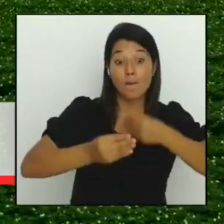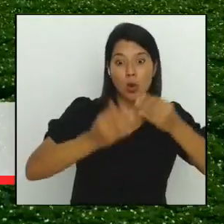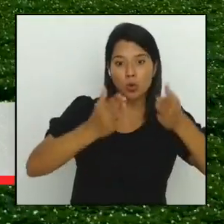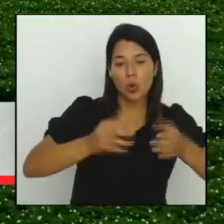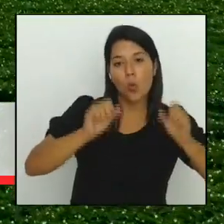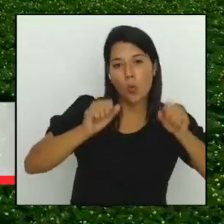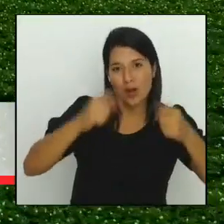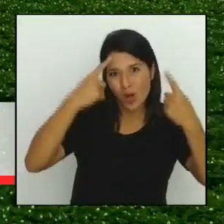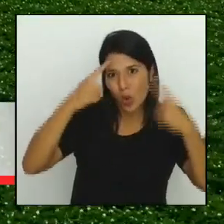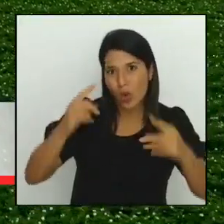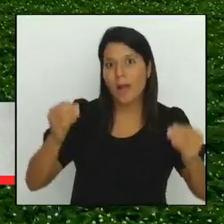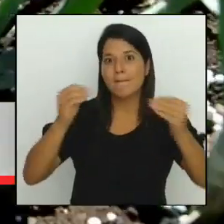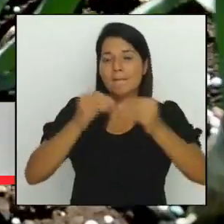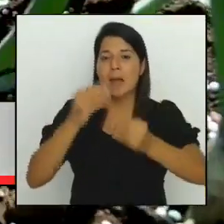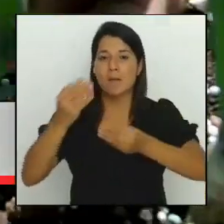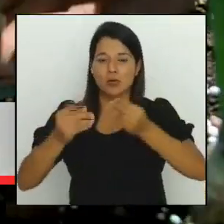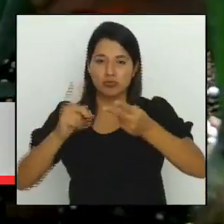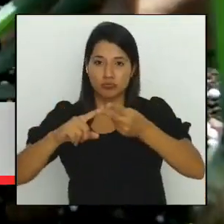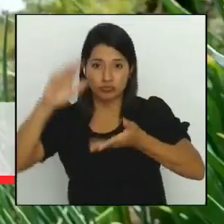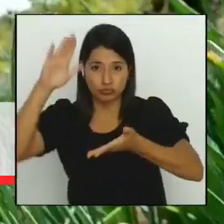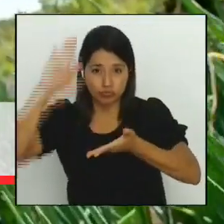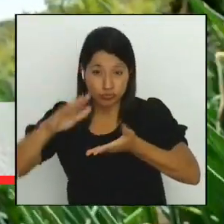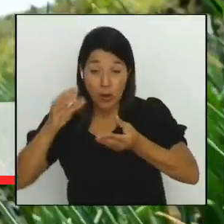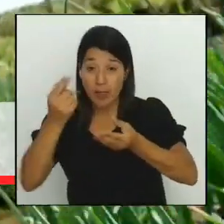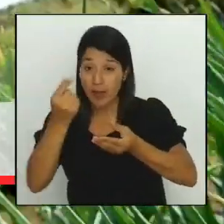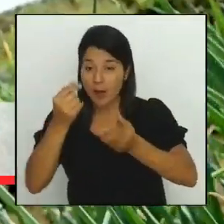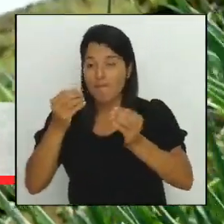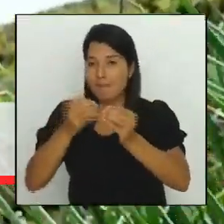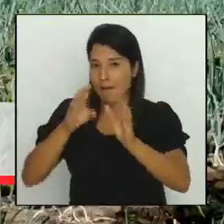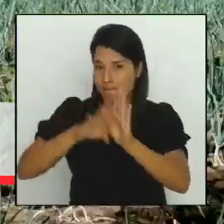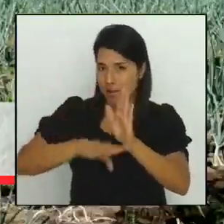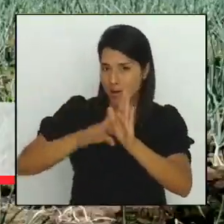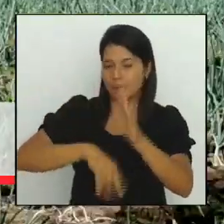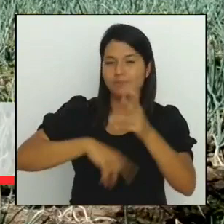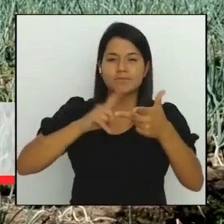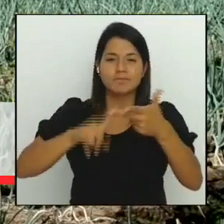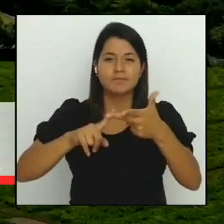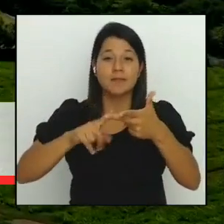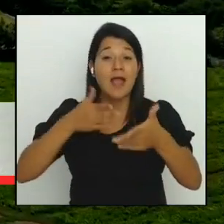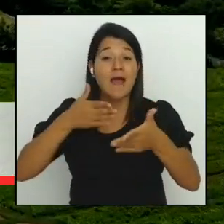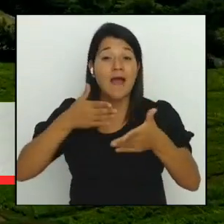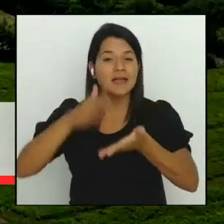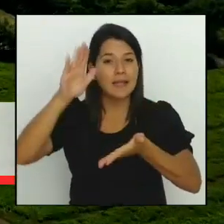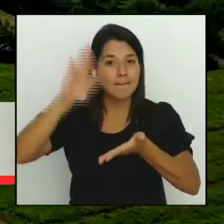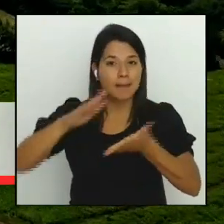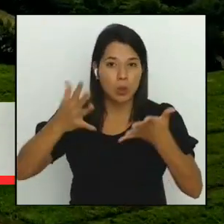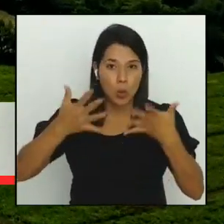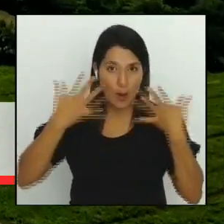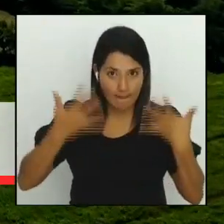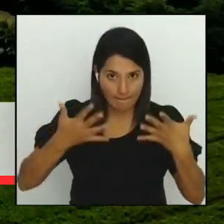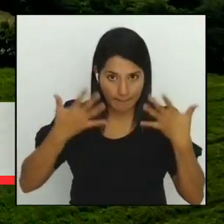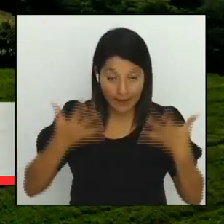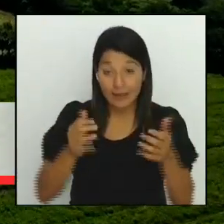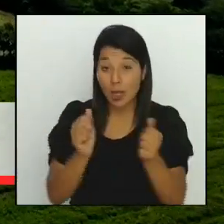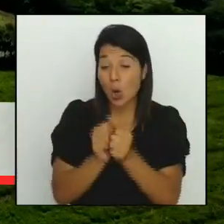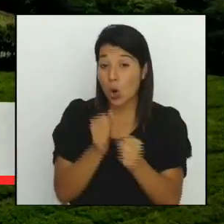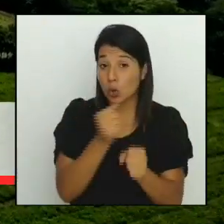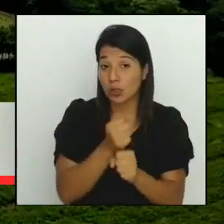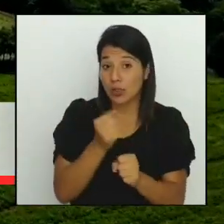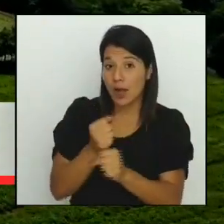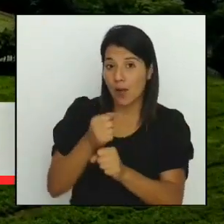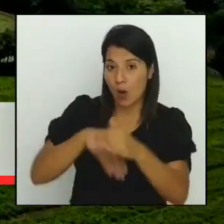operativos además de minimizar el impacto ambiental en las actividades agrícolas se destaca también la